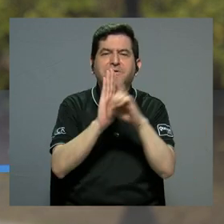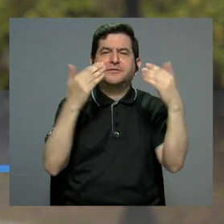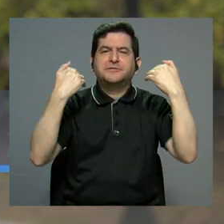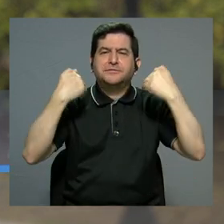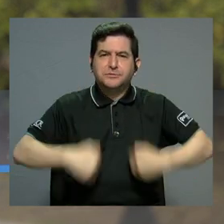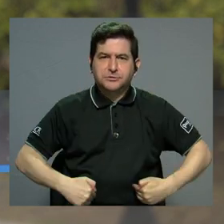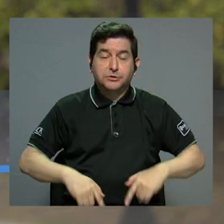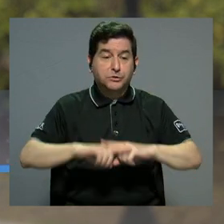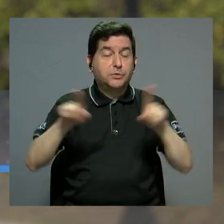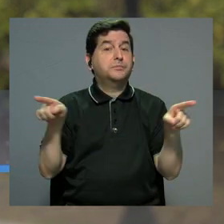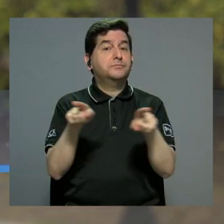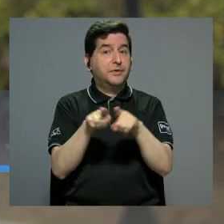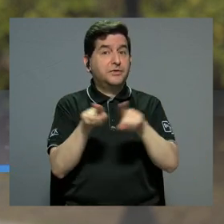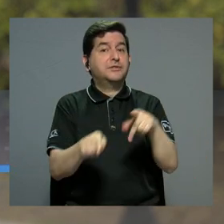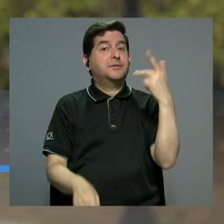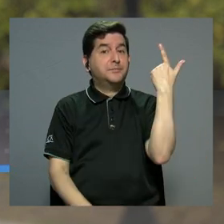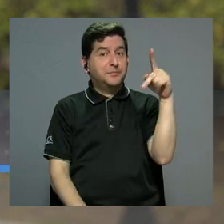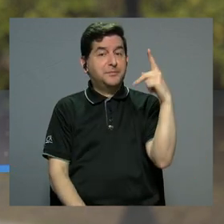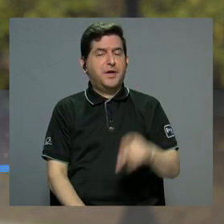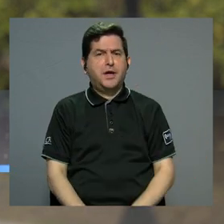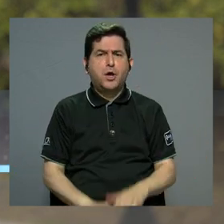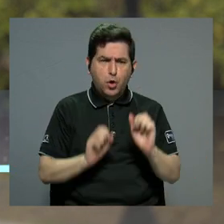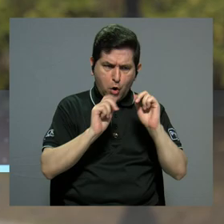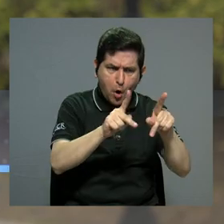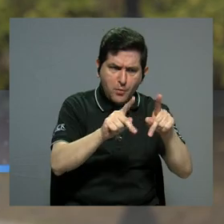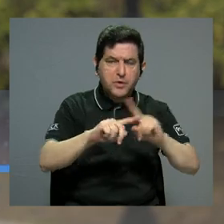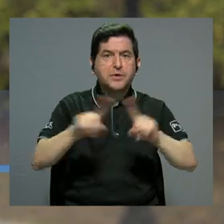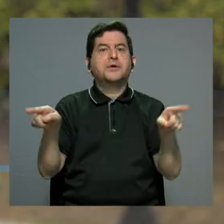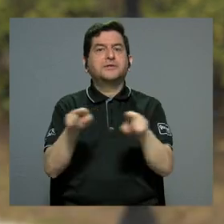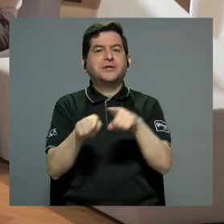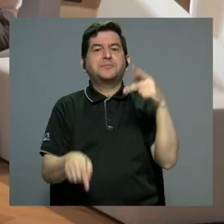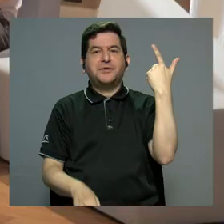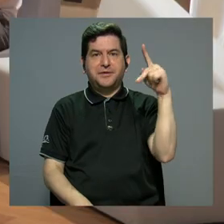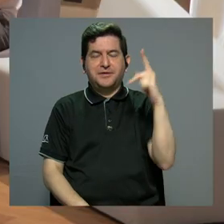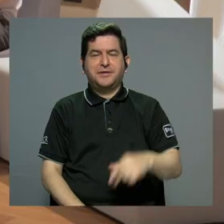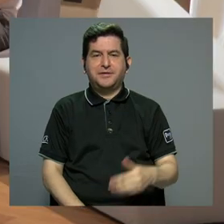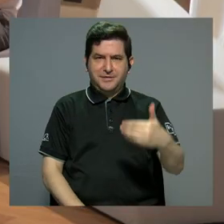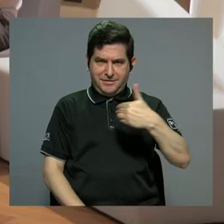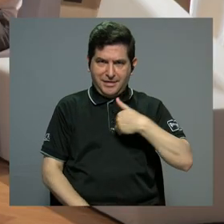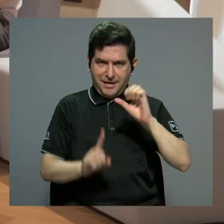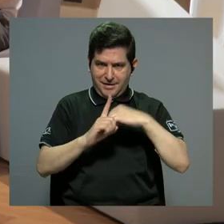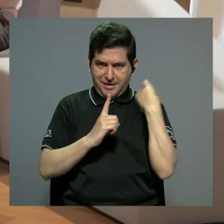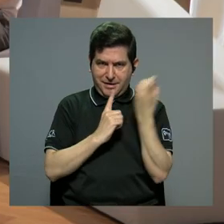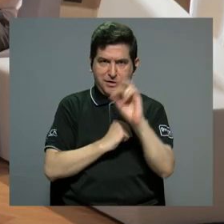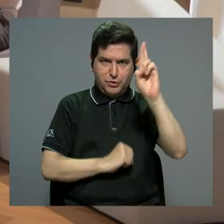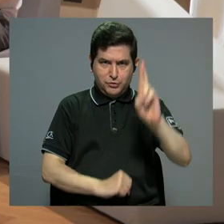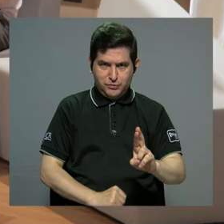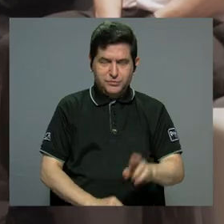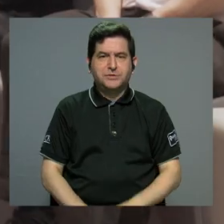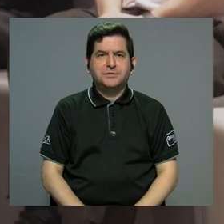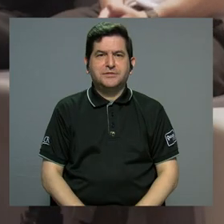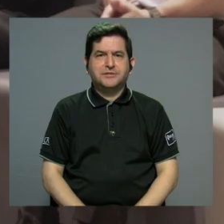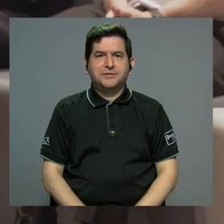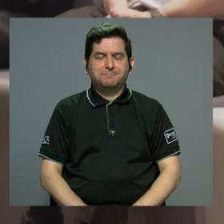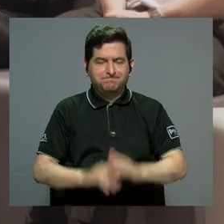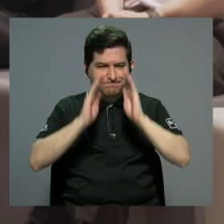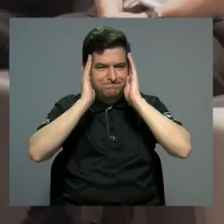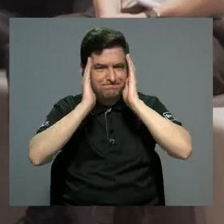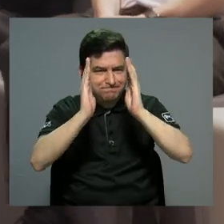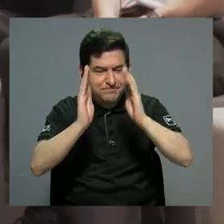un derecho humano, pero que también tiene riesgos, muchas oportunidades, pero riesgos. Y que tenemos como sociedad costarricense que